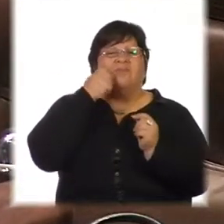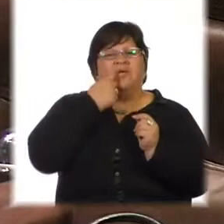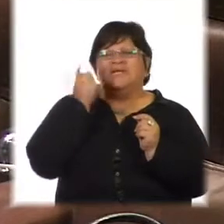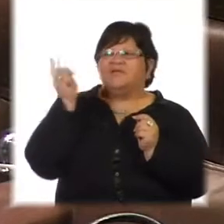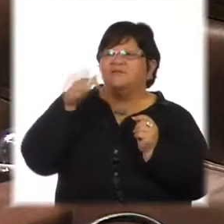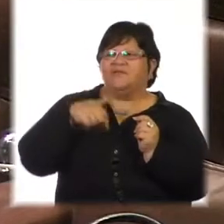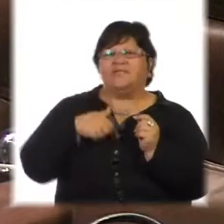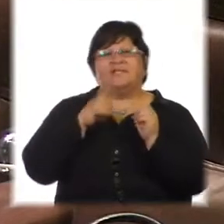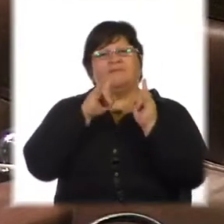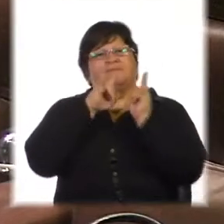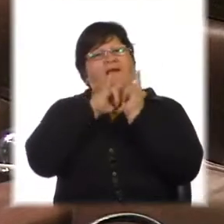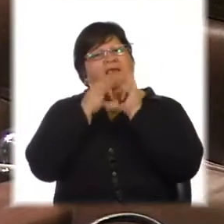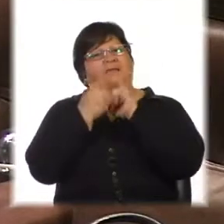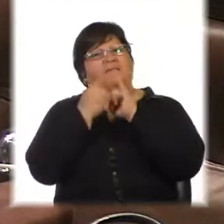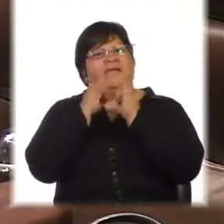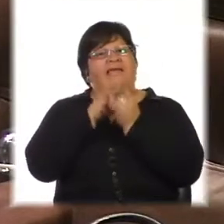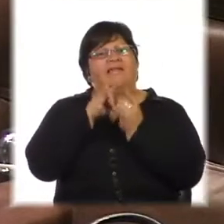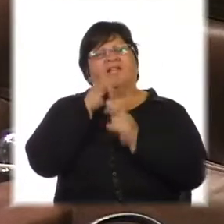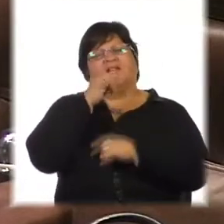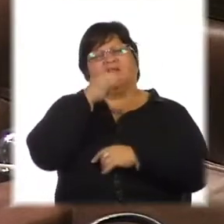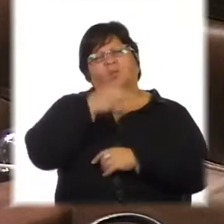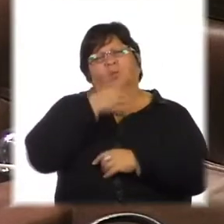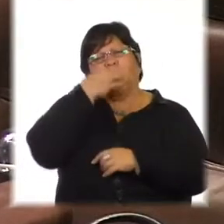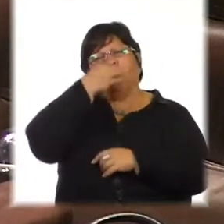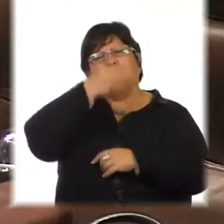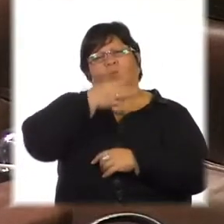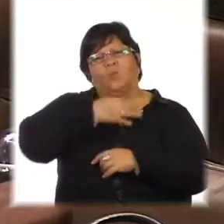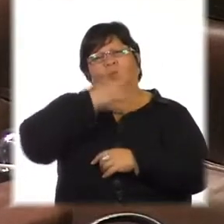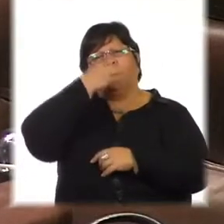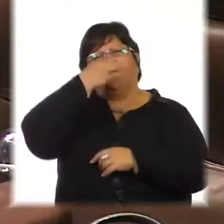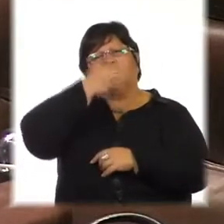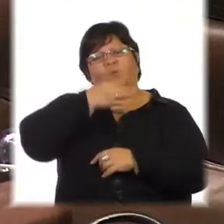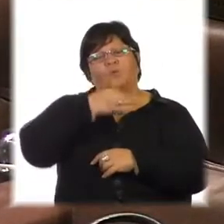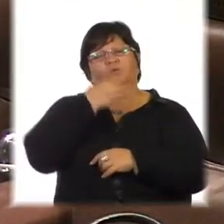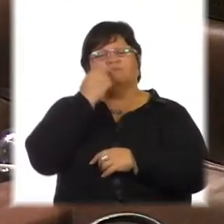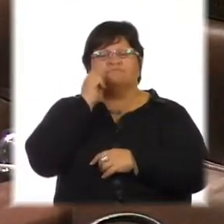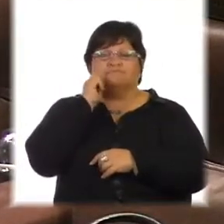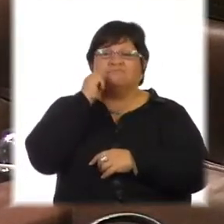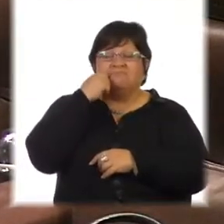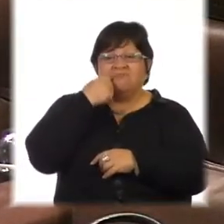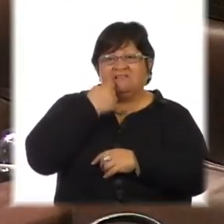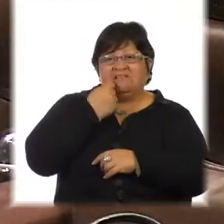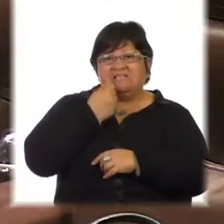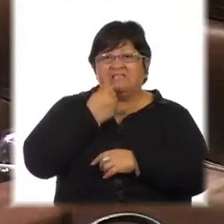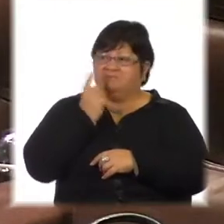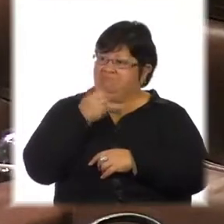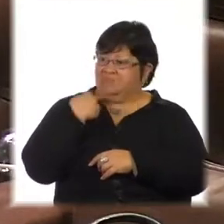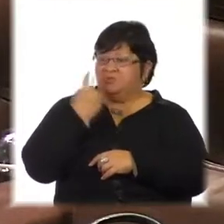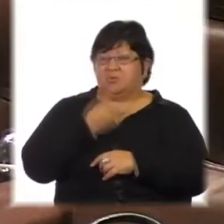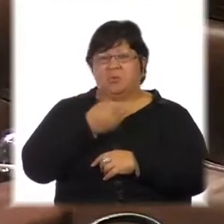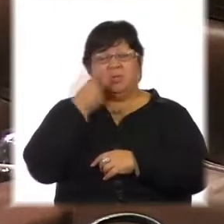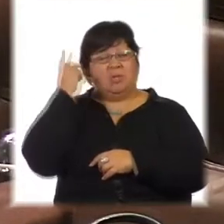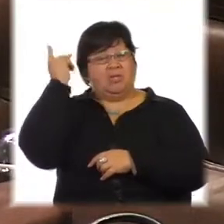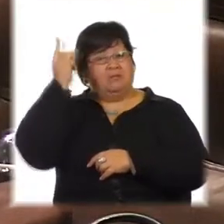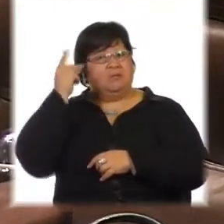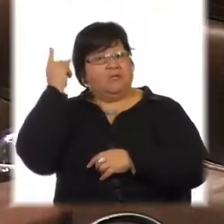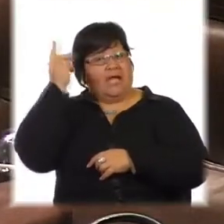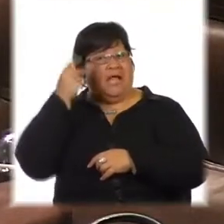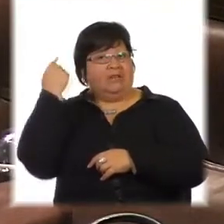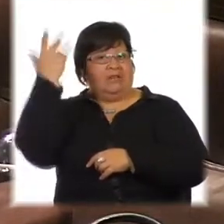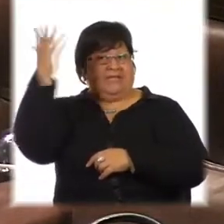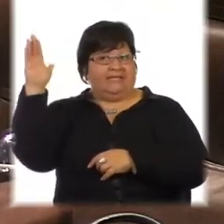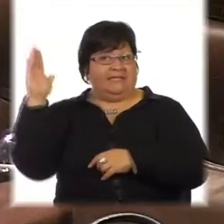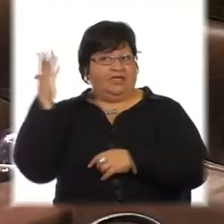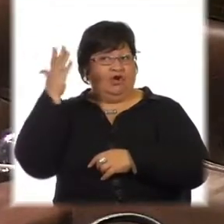y hacer algún discurso. Queda lindo nosotros que somos diputados del interior hacer